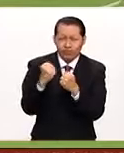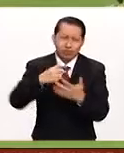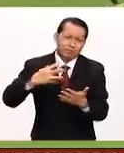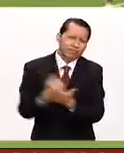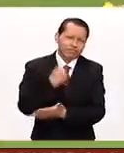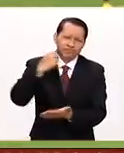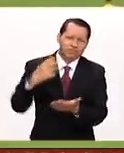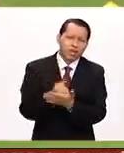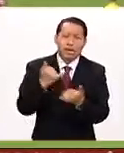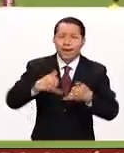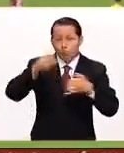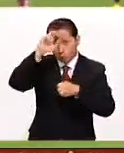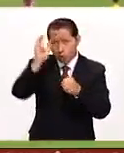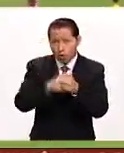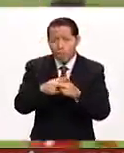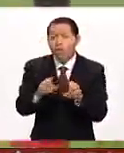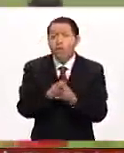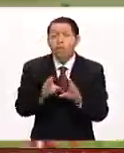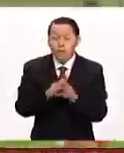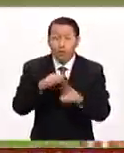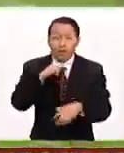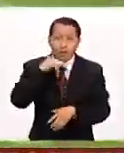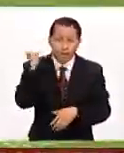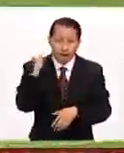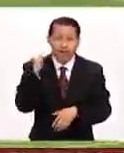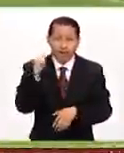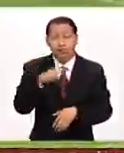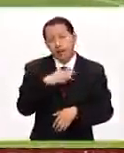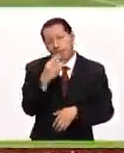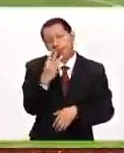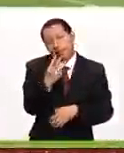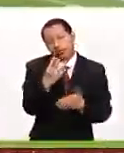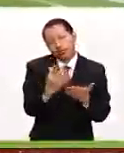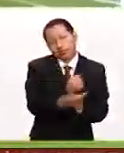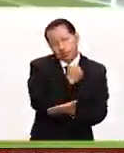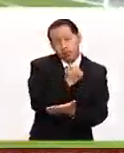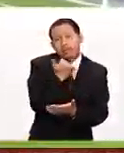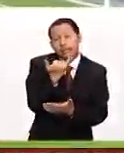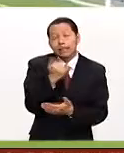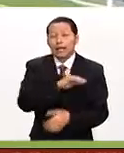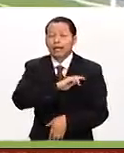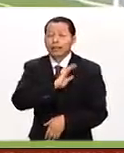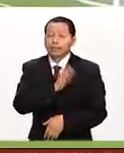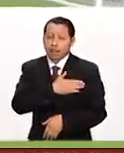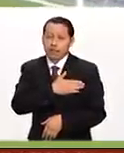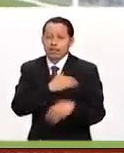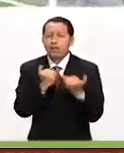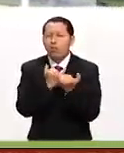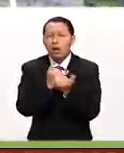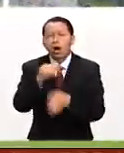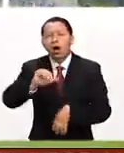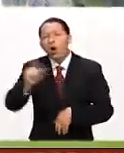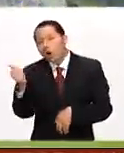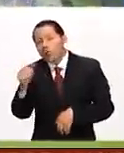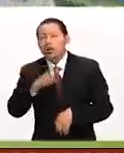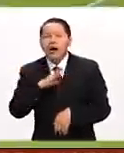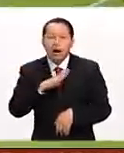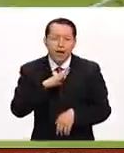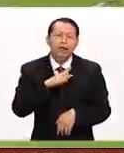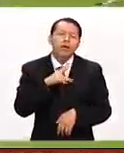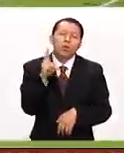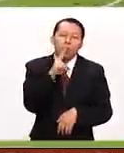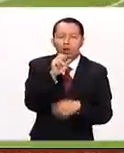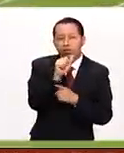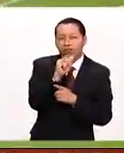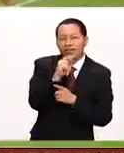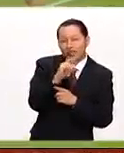en esta Eurocopa son justamente los alemanes con tres y España, el resto de las Eurocopas se dividen entre la Unión Soviética,